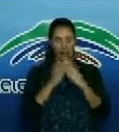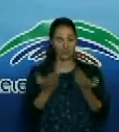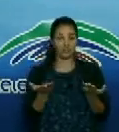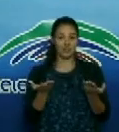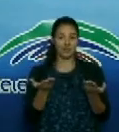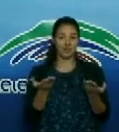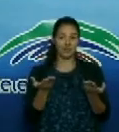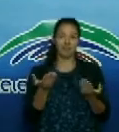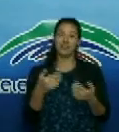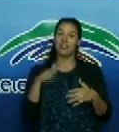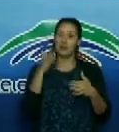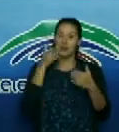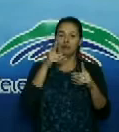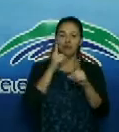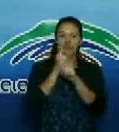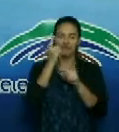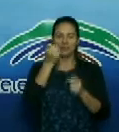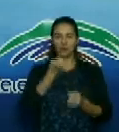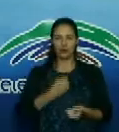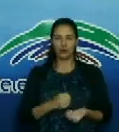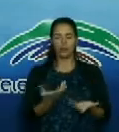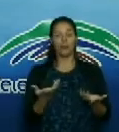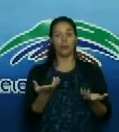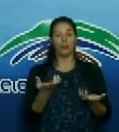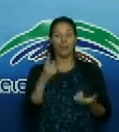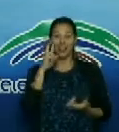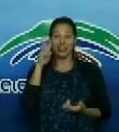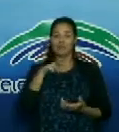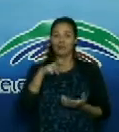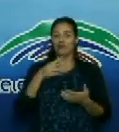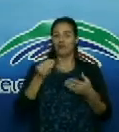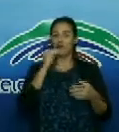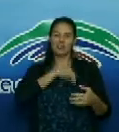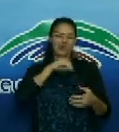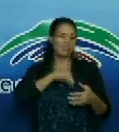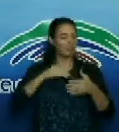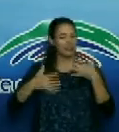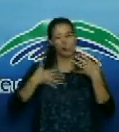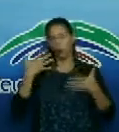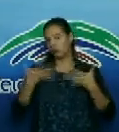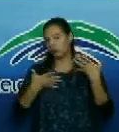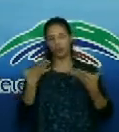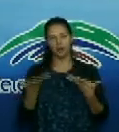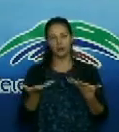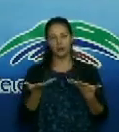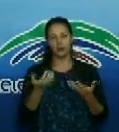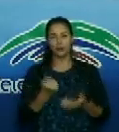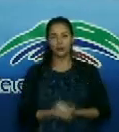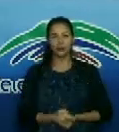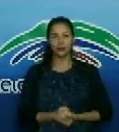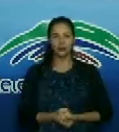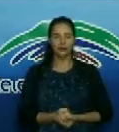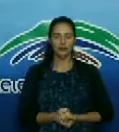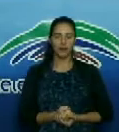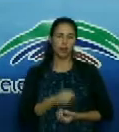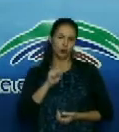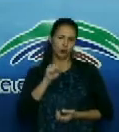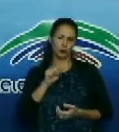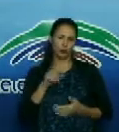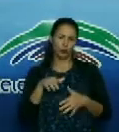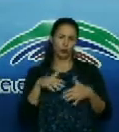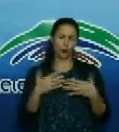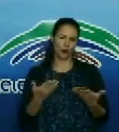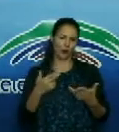ver felizmente a su niño y ejemplos como ese es el que nos llena de orgullo y de emoción. ¿Cómo eres capaz de llevar